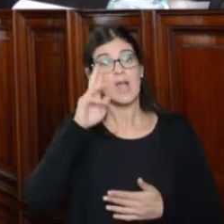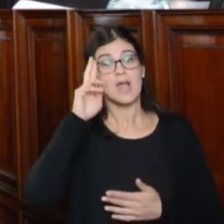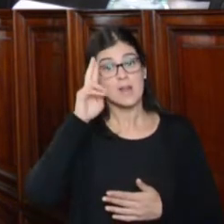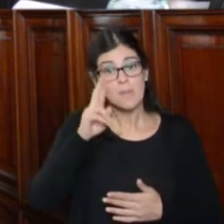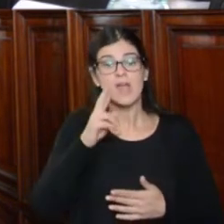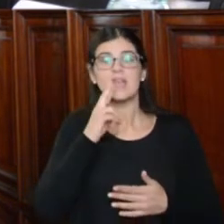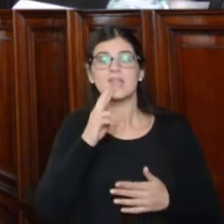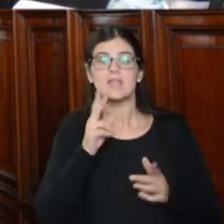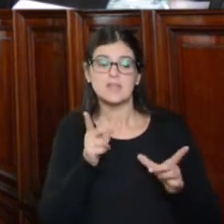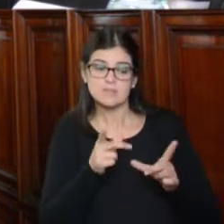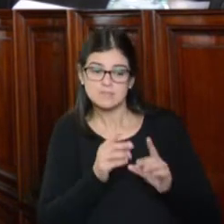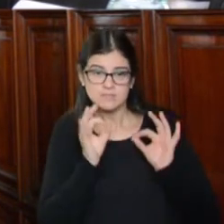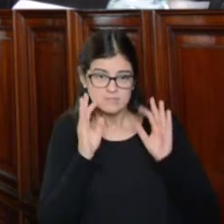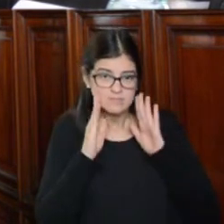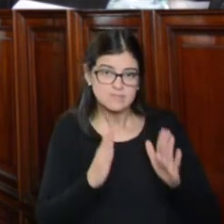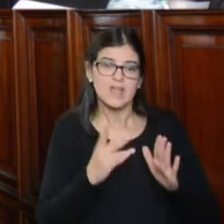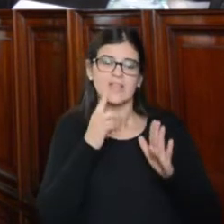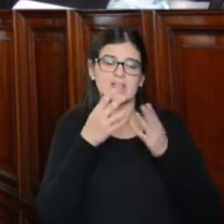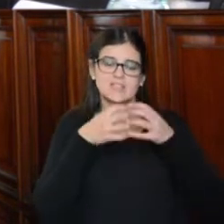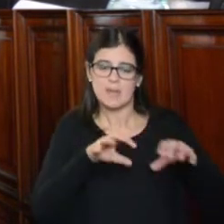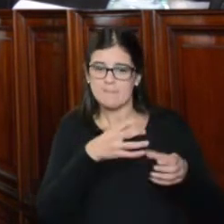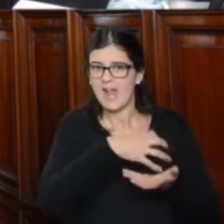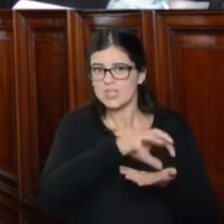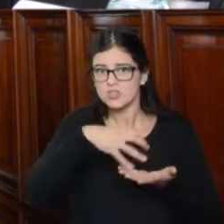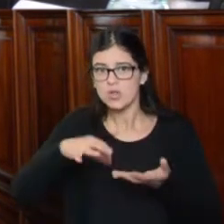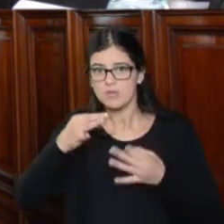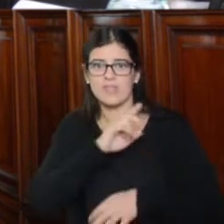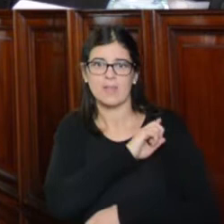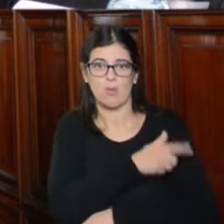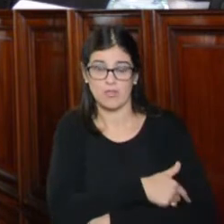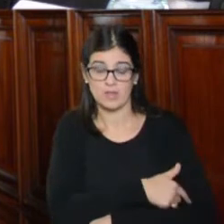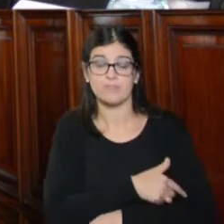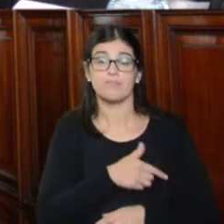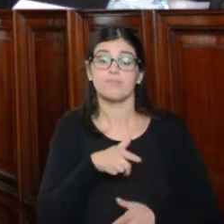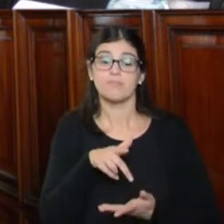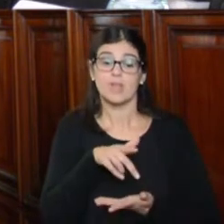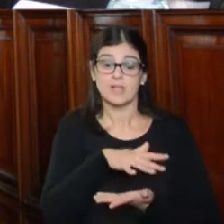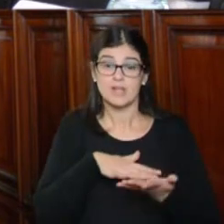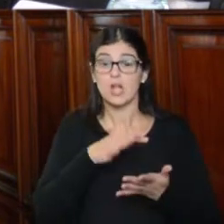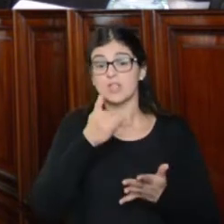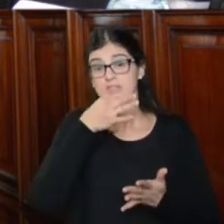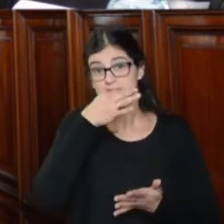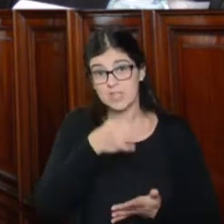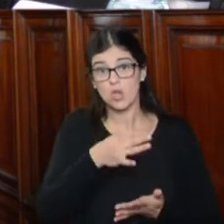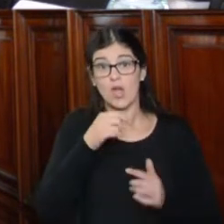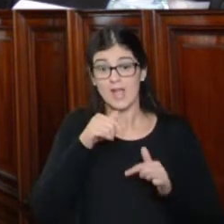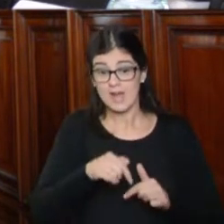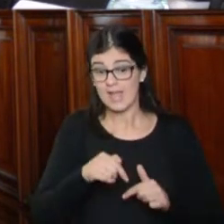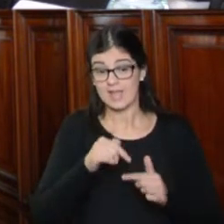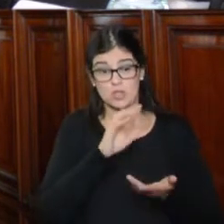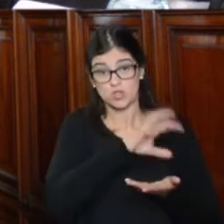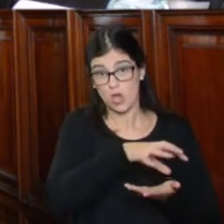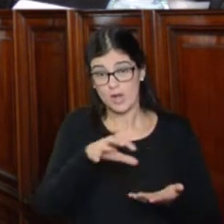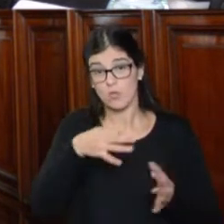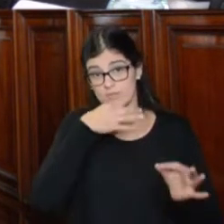irrestricto al principio de separación de poderes. Frente a las alegaciones efectuadas por estas entidades,